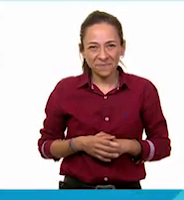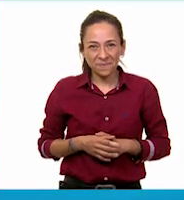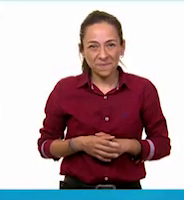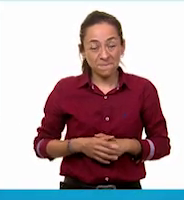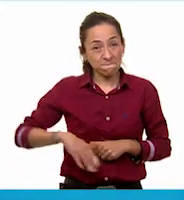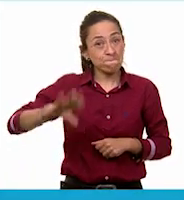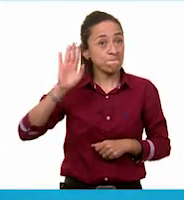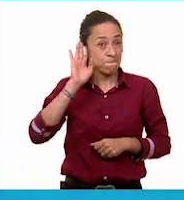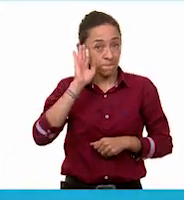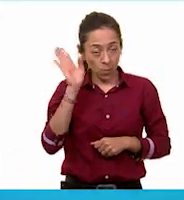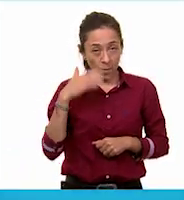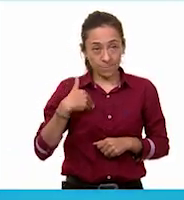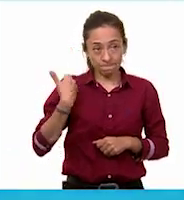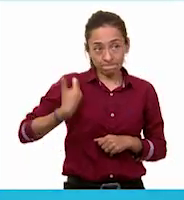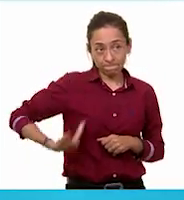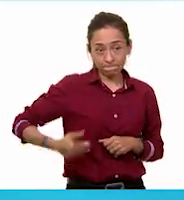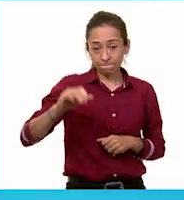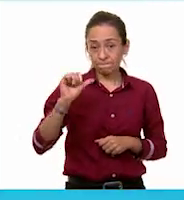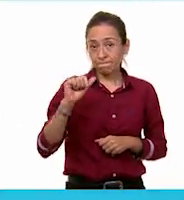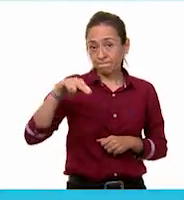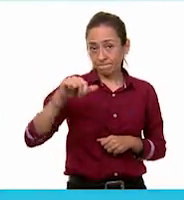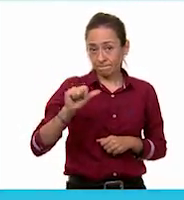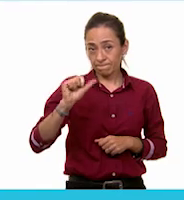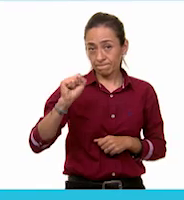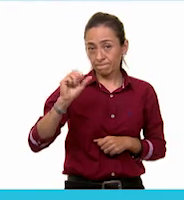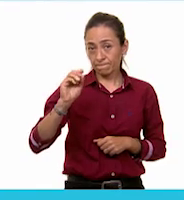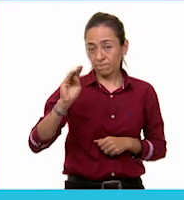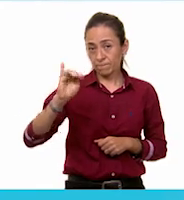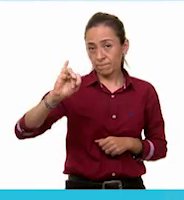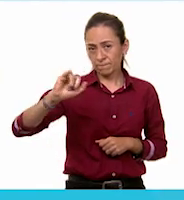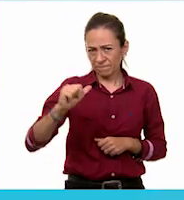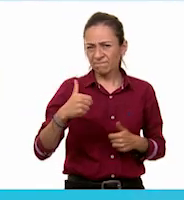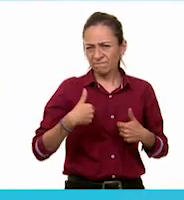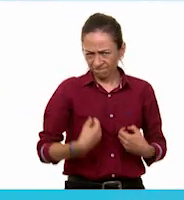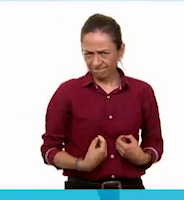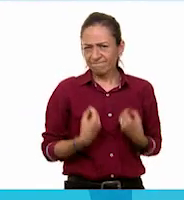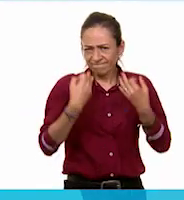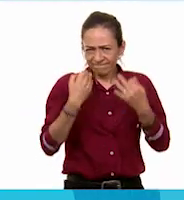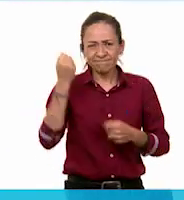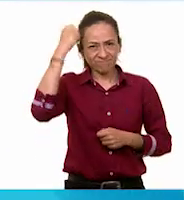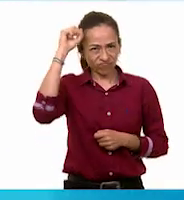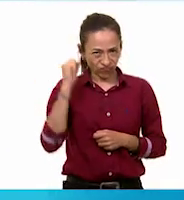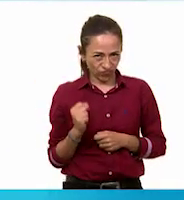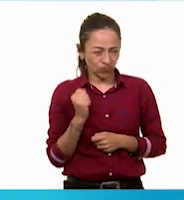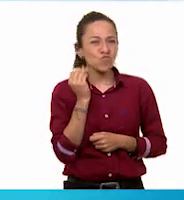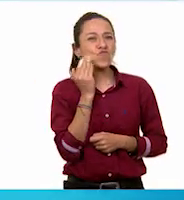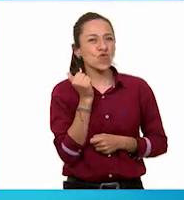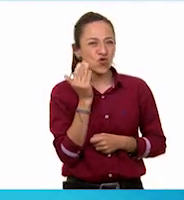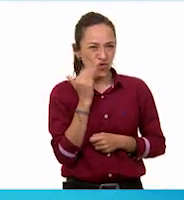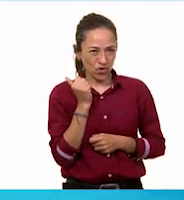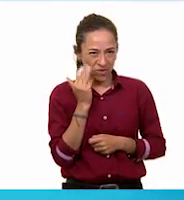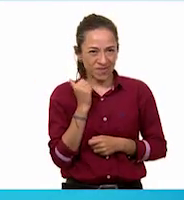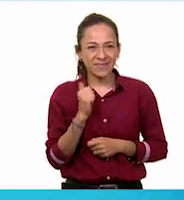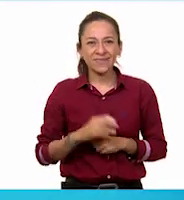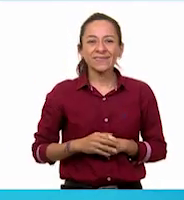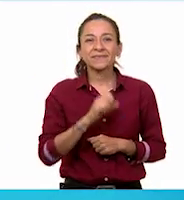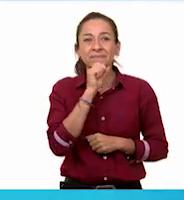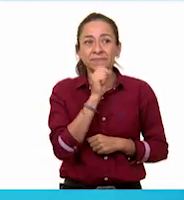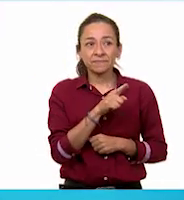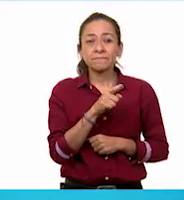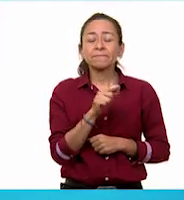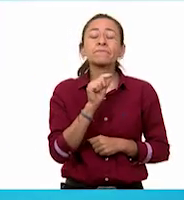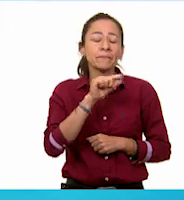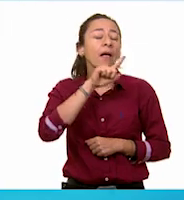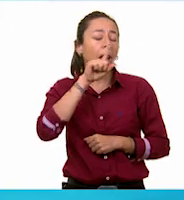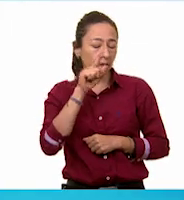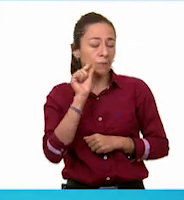Hola, mi nombre es Ana Sofía y vivo en Los Mochis, Sinaloa. En un momento te atiendo.